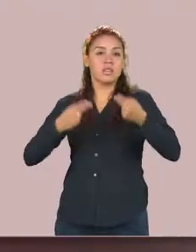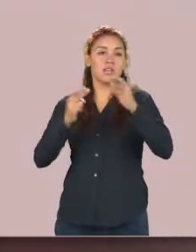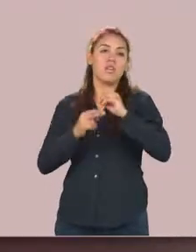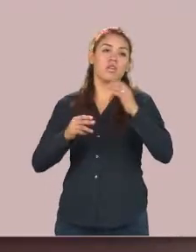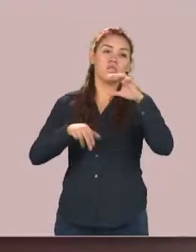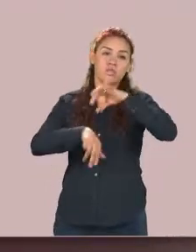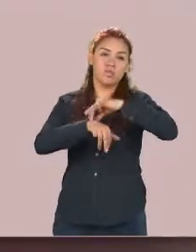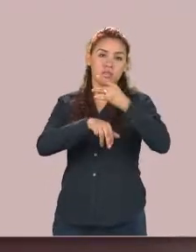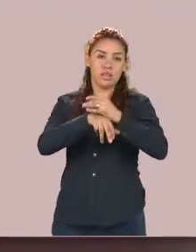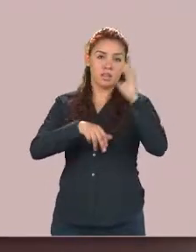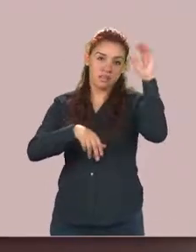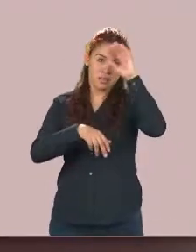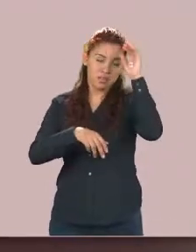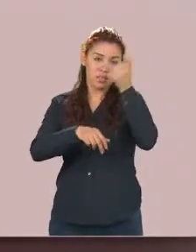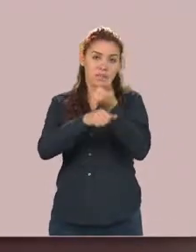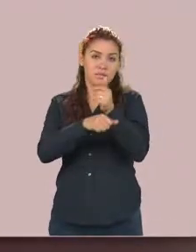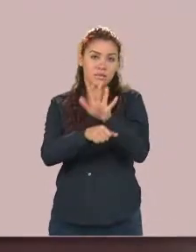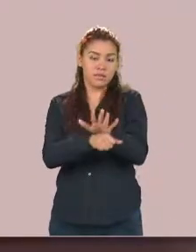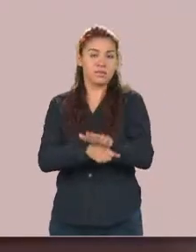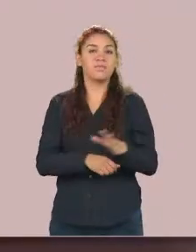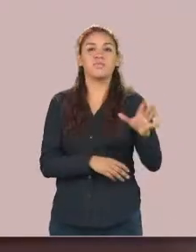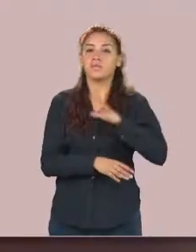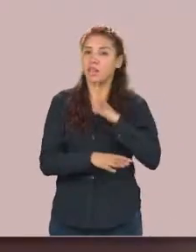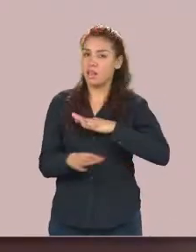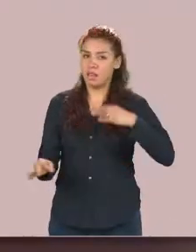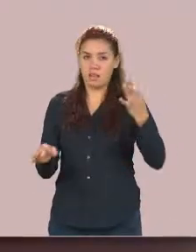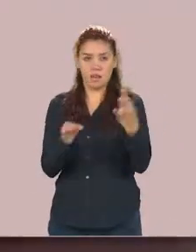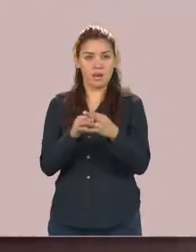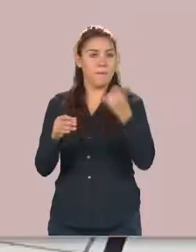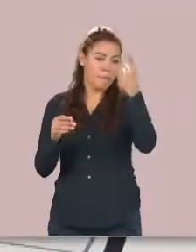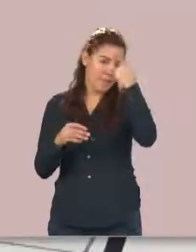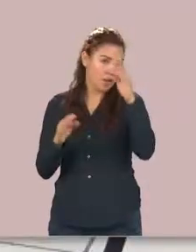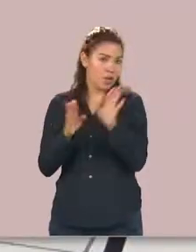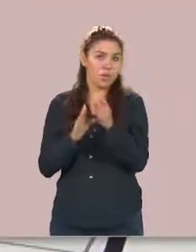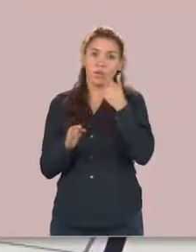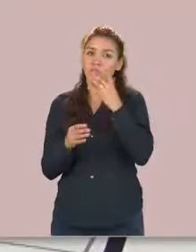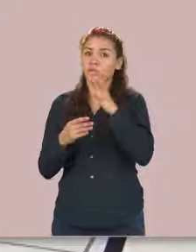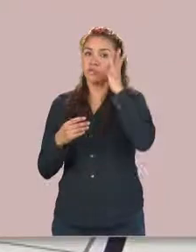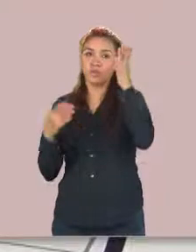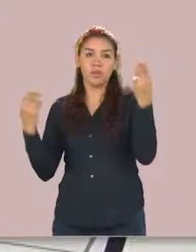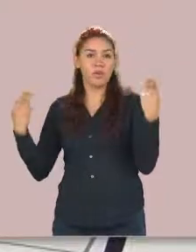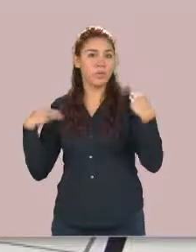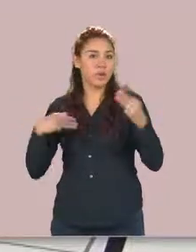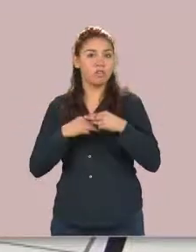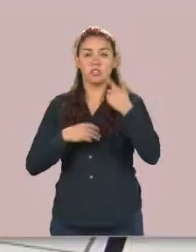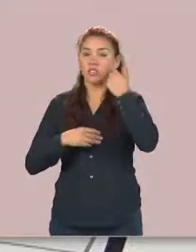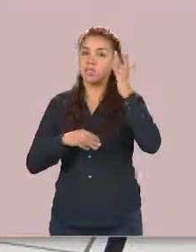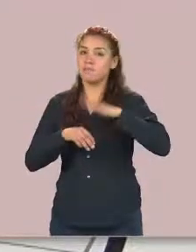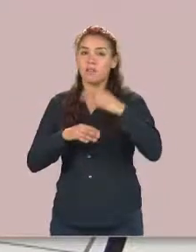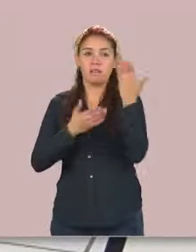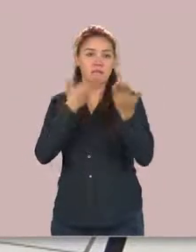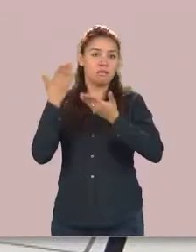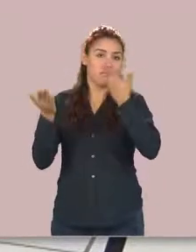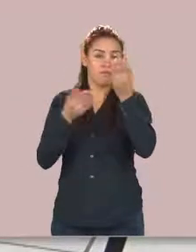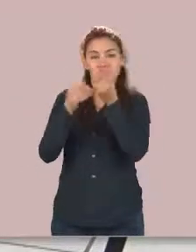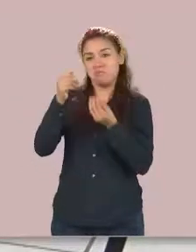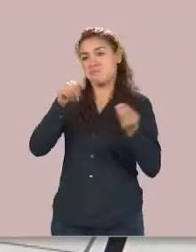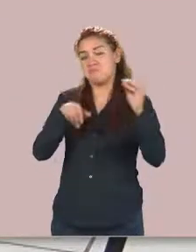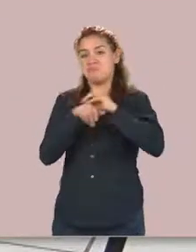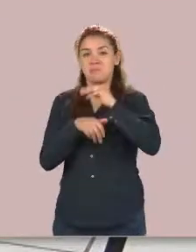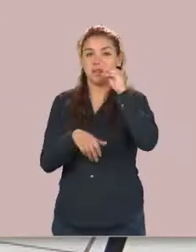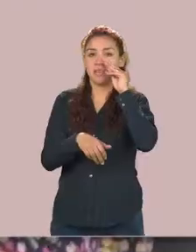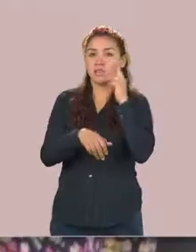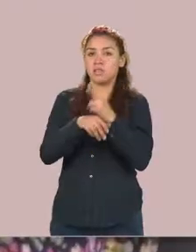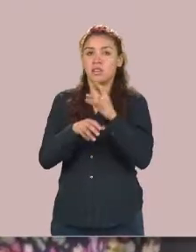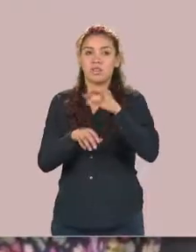La citada división se encuentra lista para asesorar y conducir a los futuros maestros así como a los doctorantes en su tránsito en especialización de cada una de